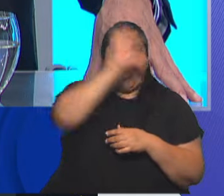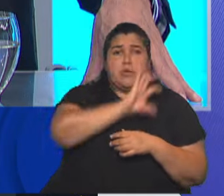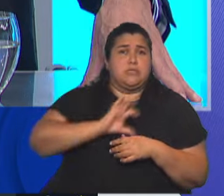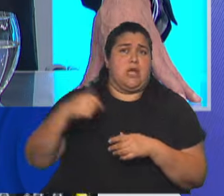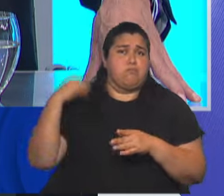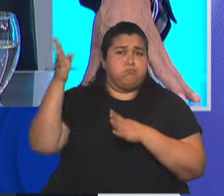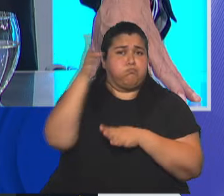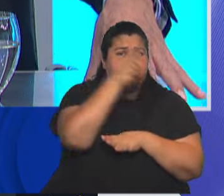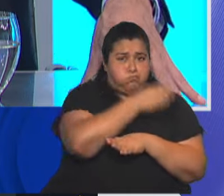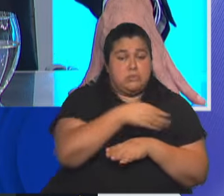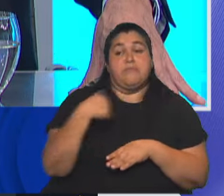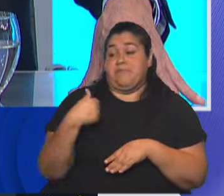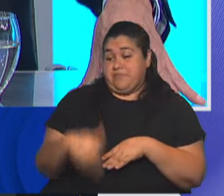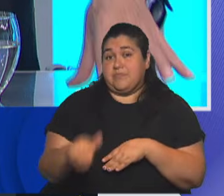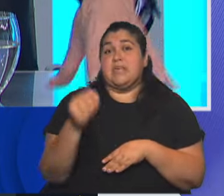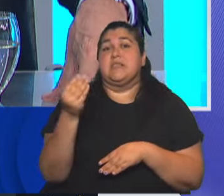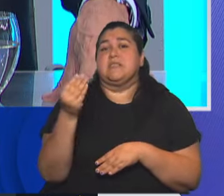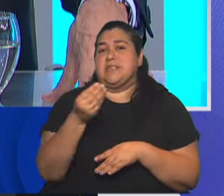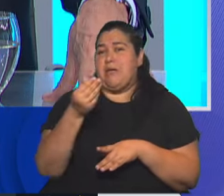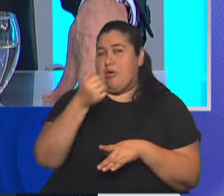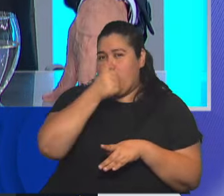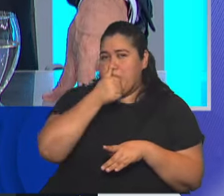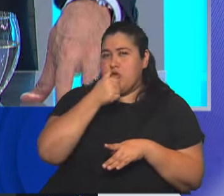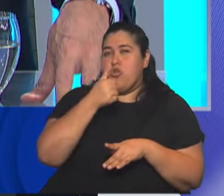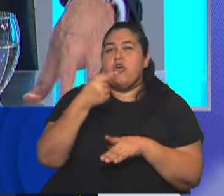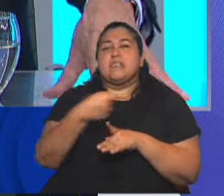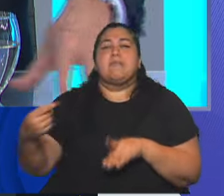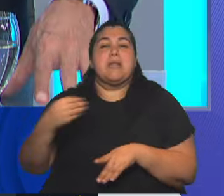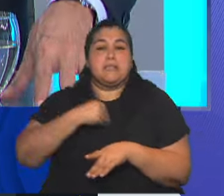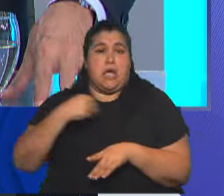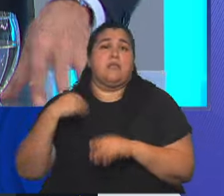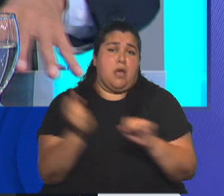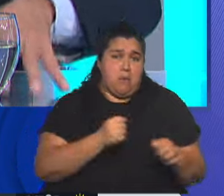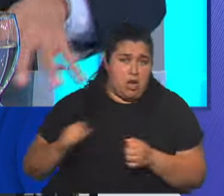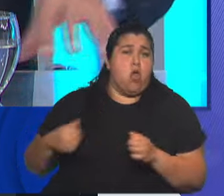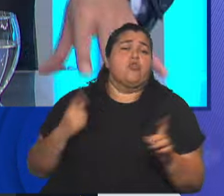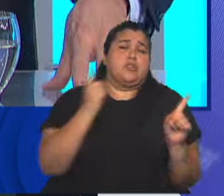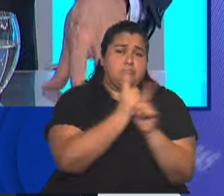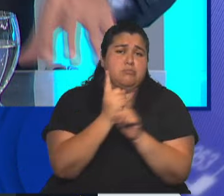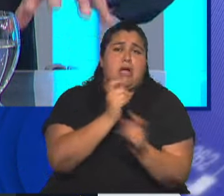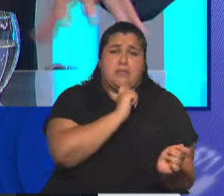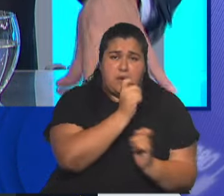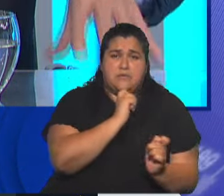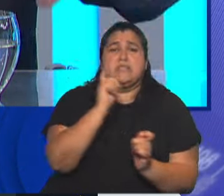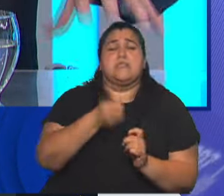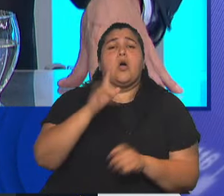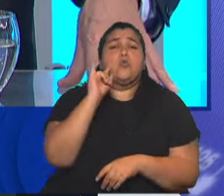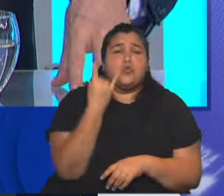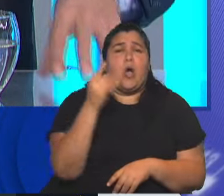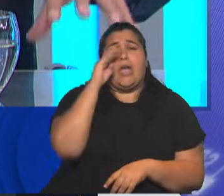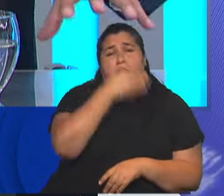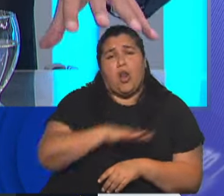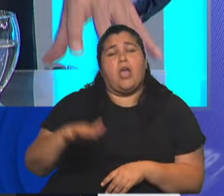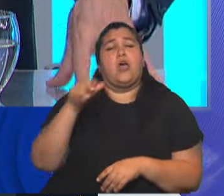Ahora, fin de semana de Santa, voy a ir a Bariloche a entrevistarme con los funcionarios, Ushuaia, Río Negro,